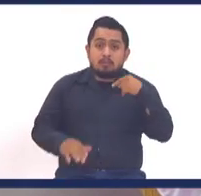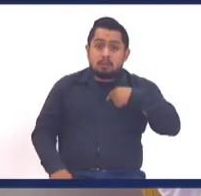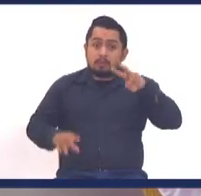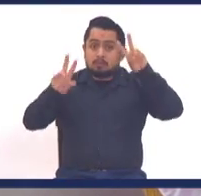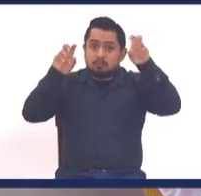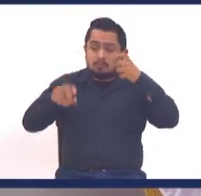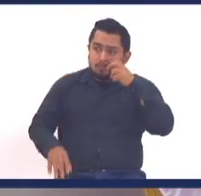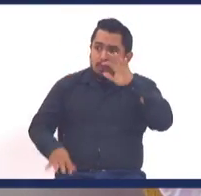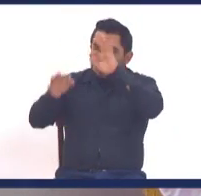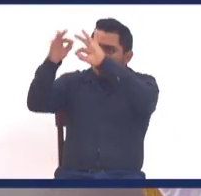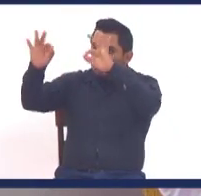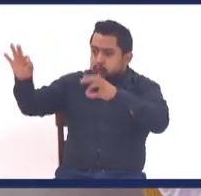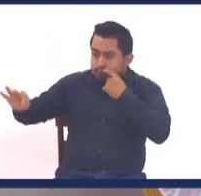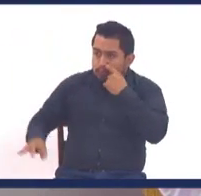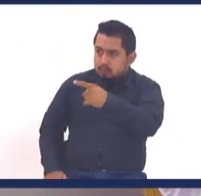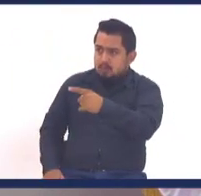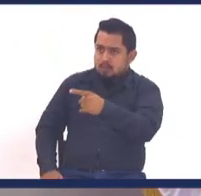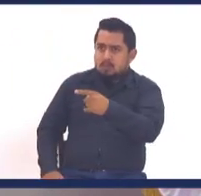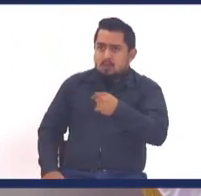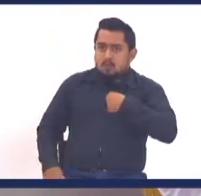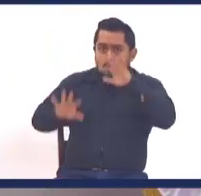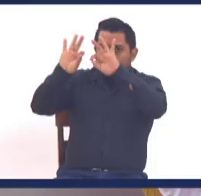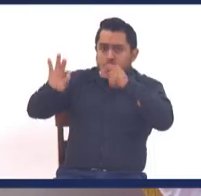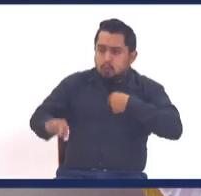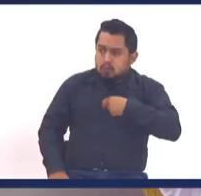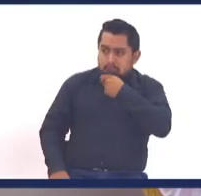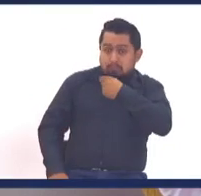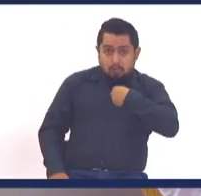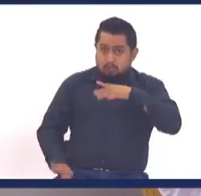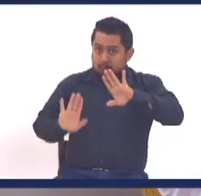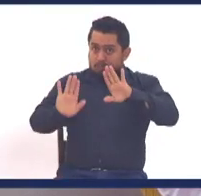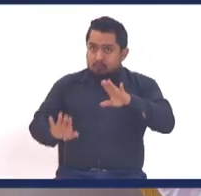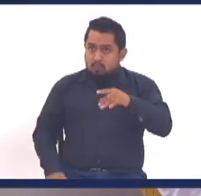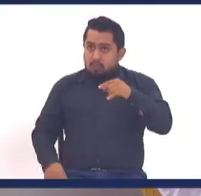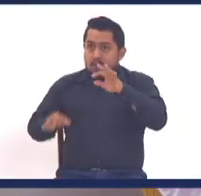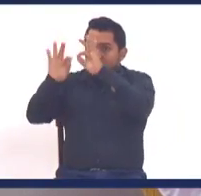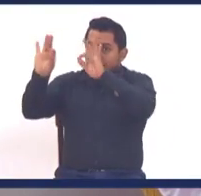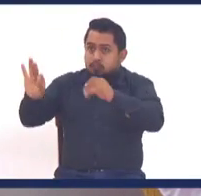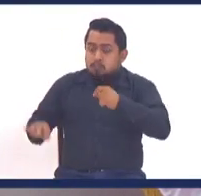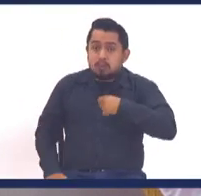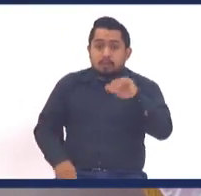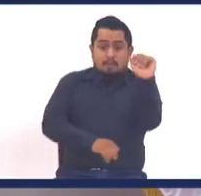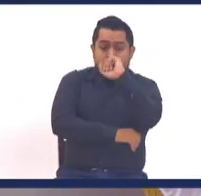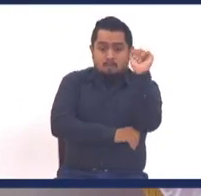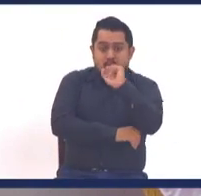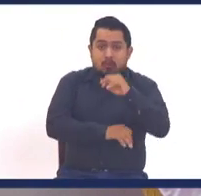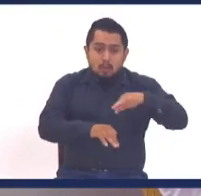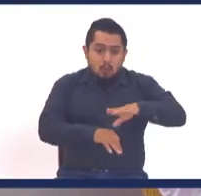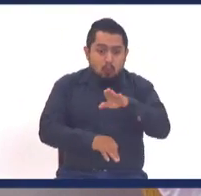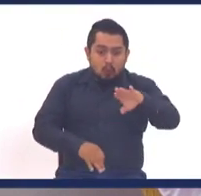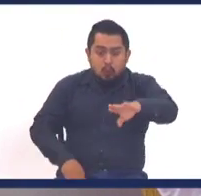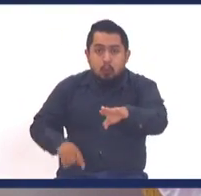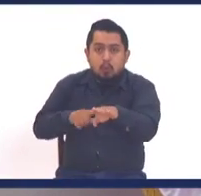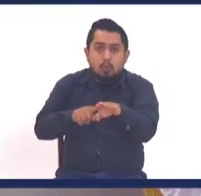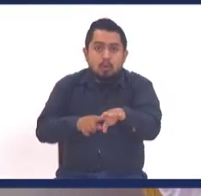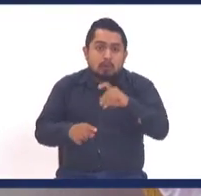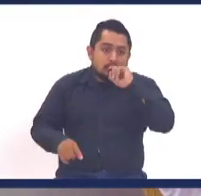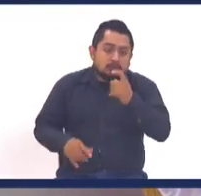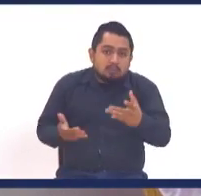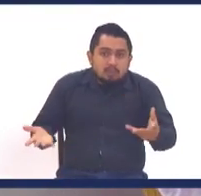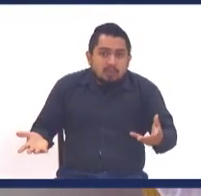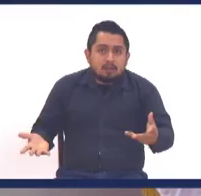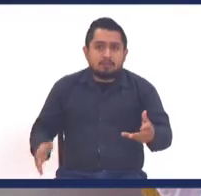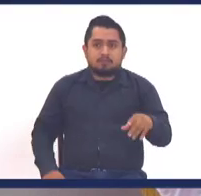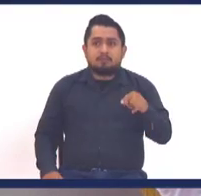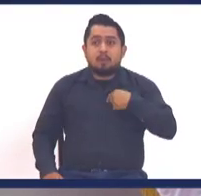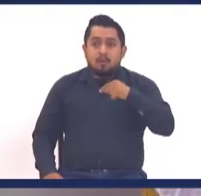según entiendo, en redes sociales. Yo no soy reportero. También se ha autorizado el documento de vehículos que andan circulando, que no deben estar en la calle. Pero